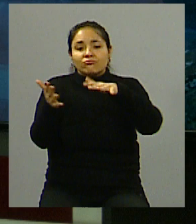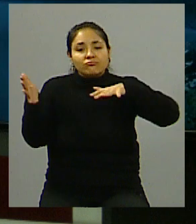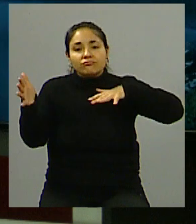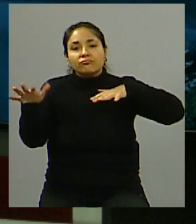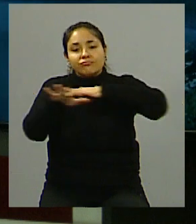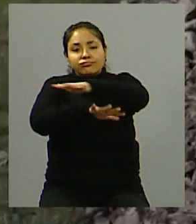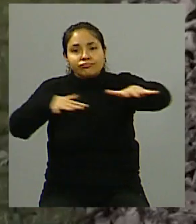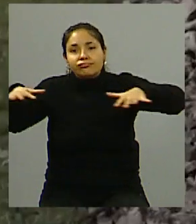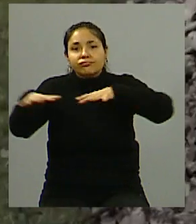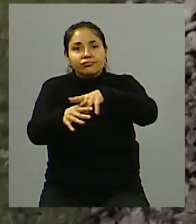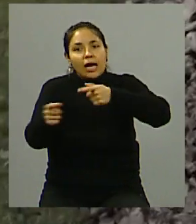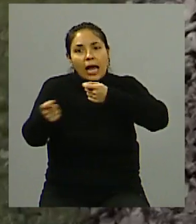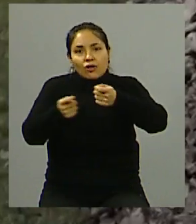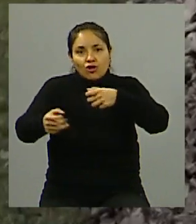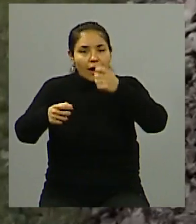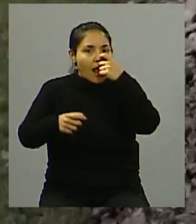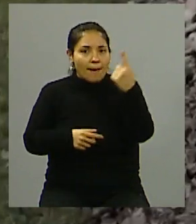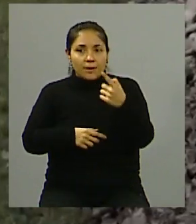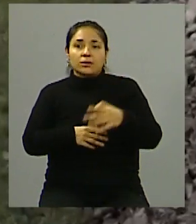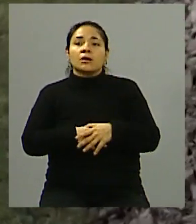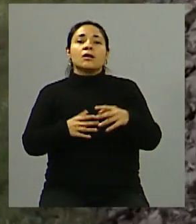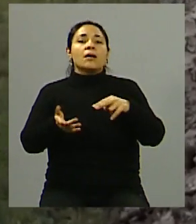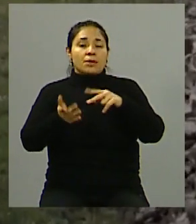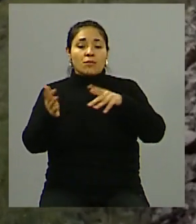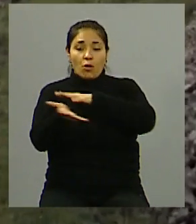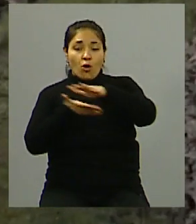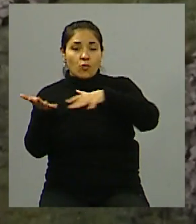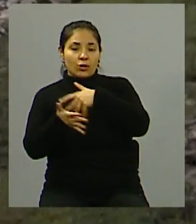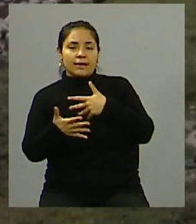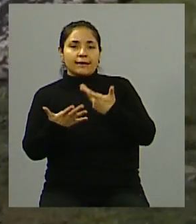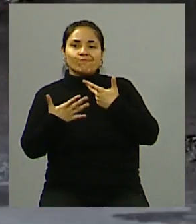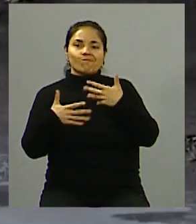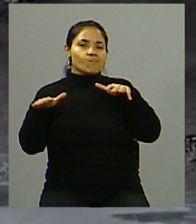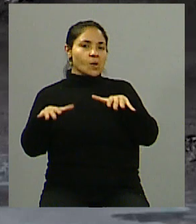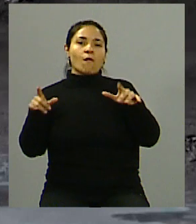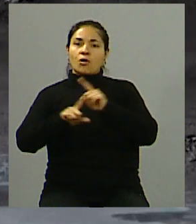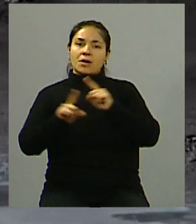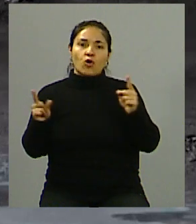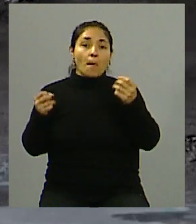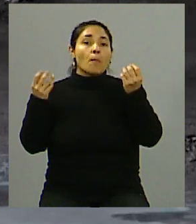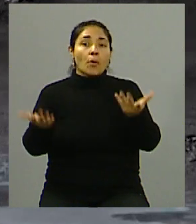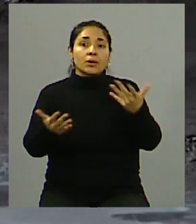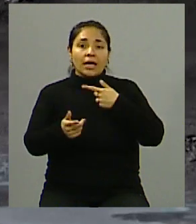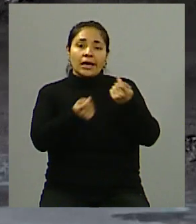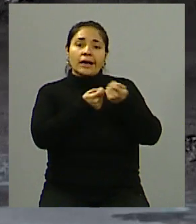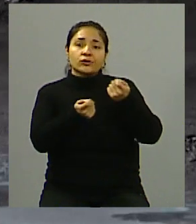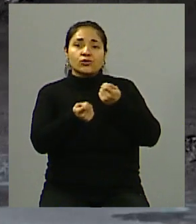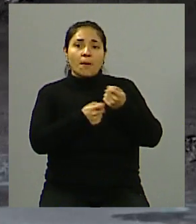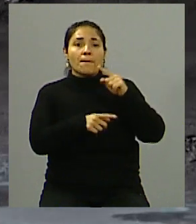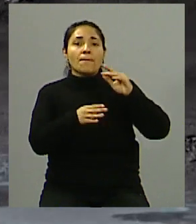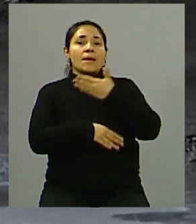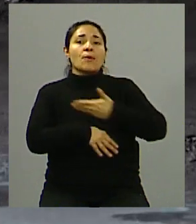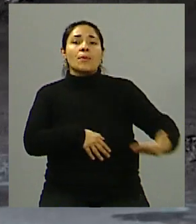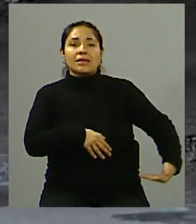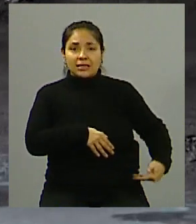a ver, el tema, digamos, hay un fuerte descontento de la población respecto a cómo se está gestionando por parte de la presidencia